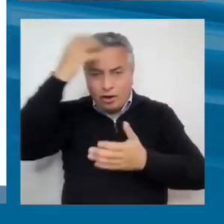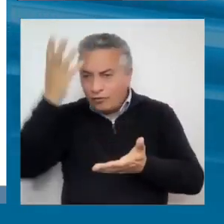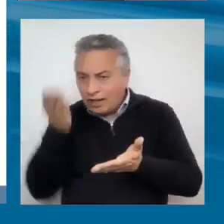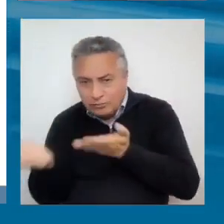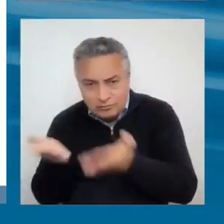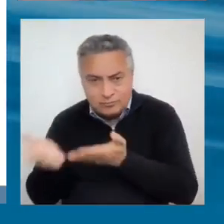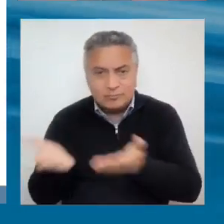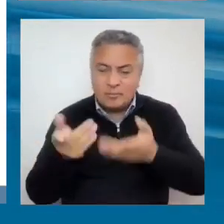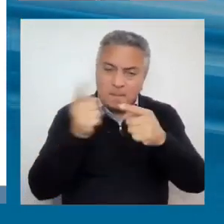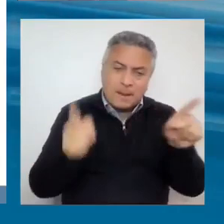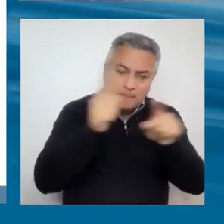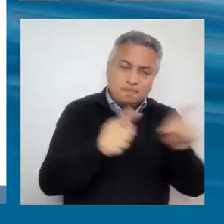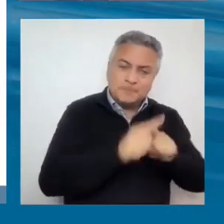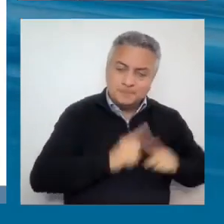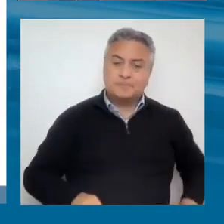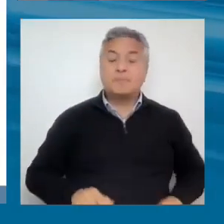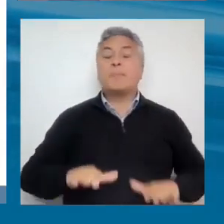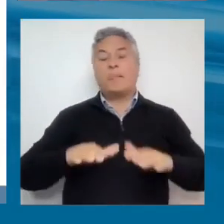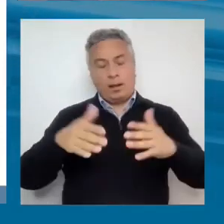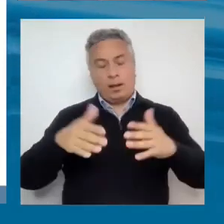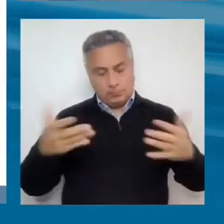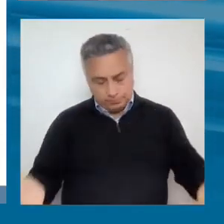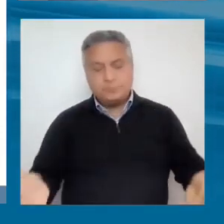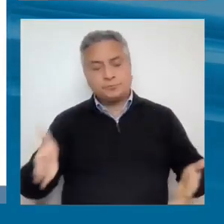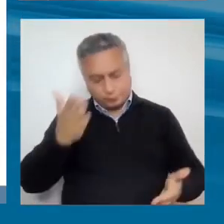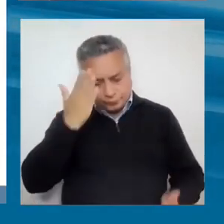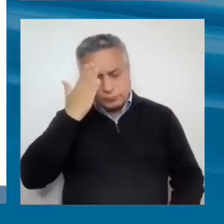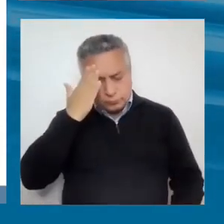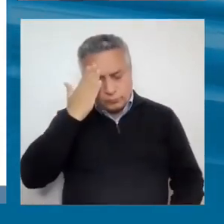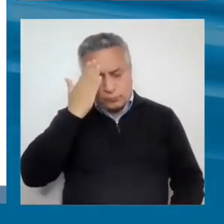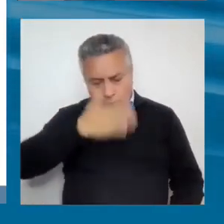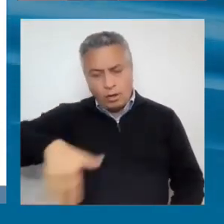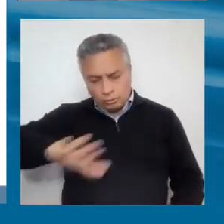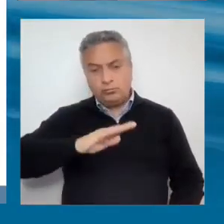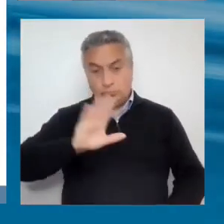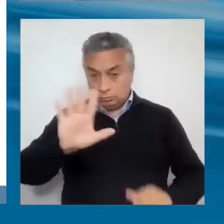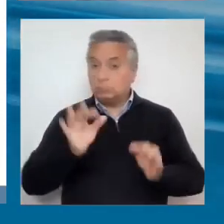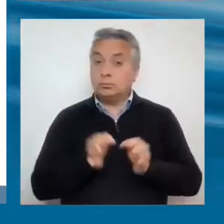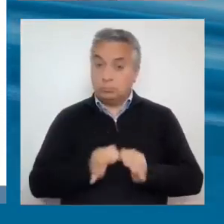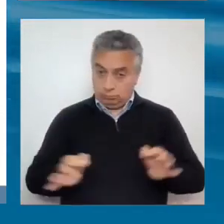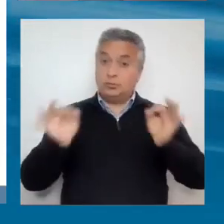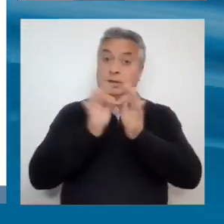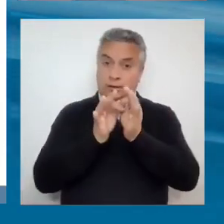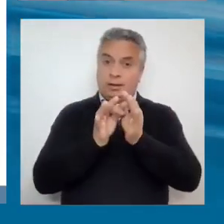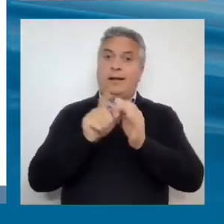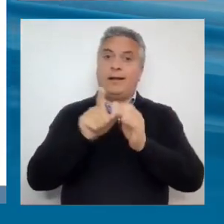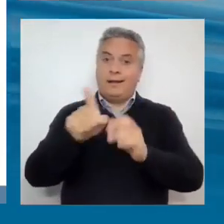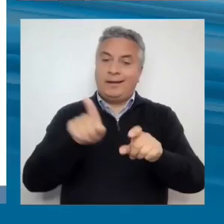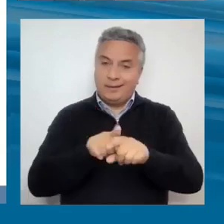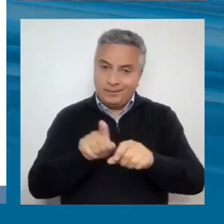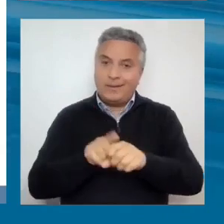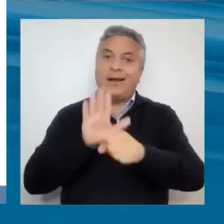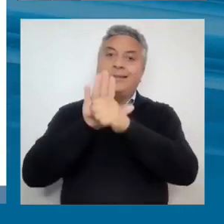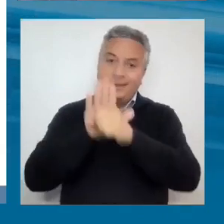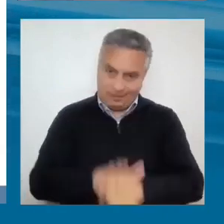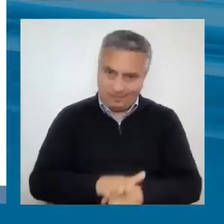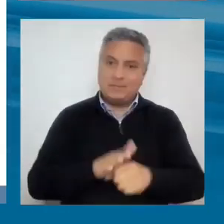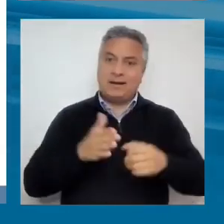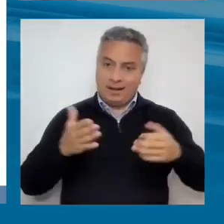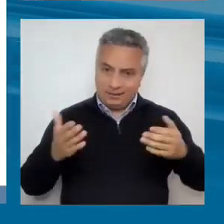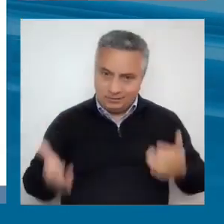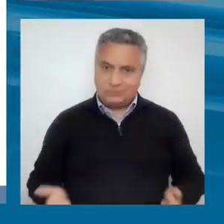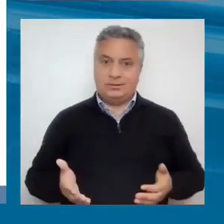Y, finalmente, el tema bien conocido, pero muy importante, de la discriminación y las violaciones de derechos humanos que sufren ciertos grupos de población.